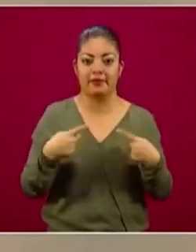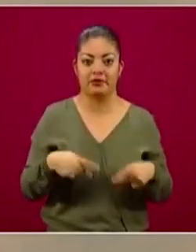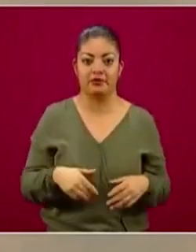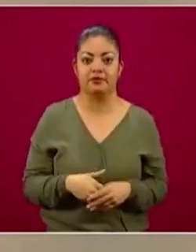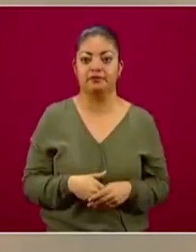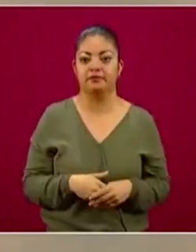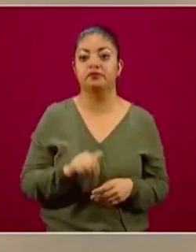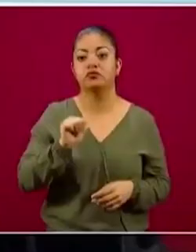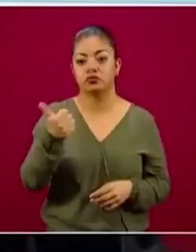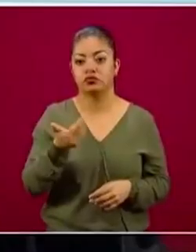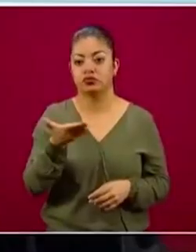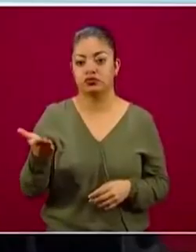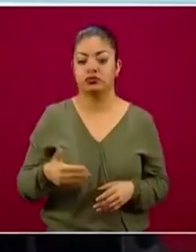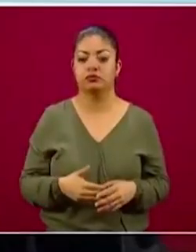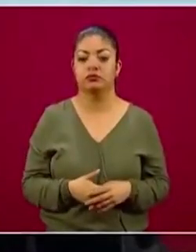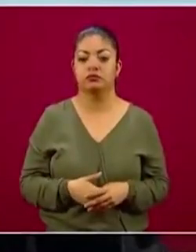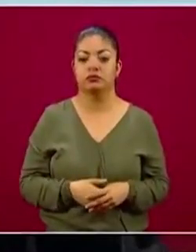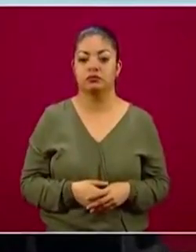La siguiente.